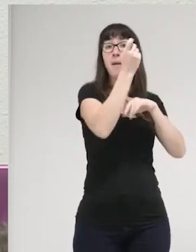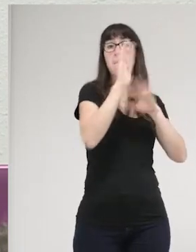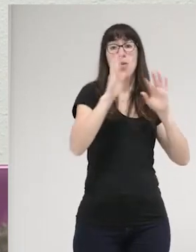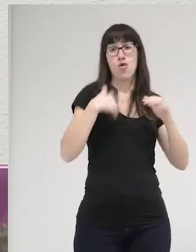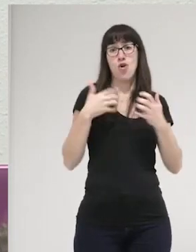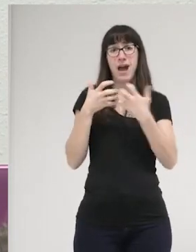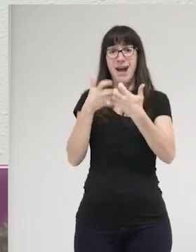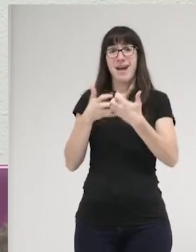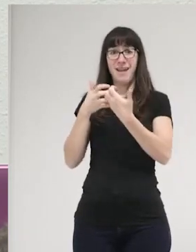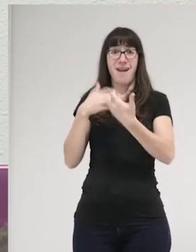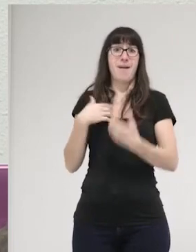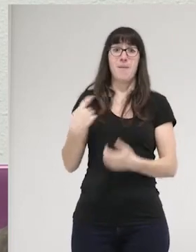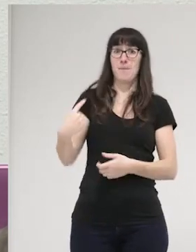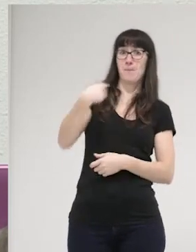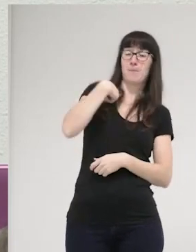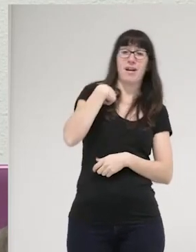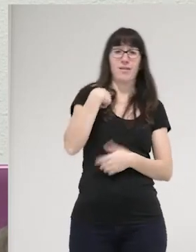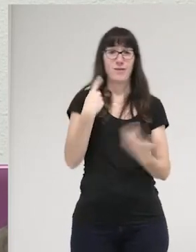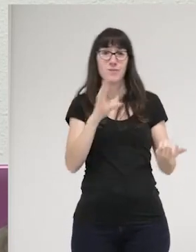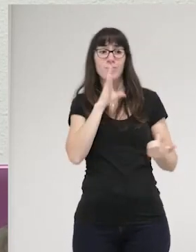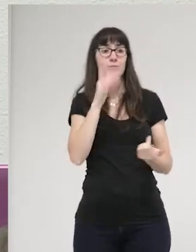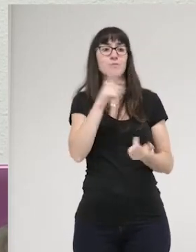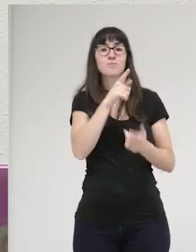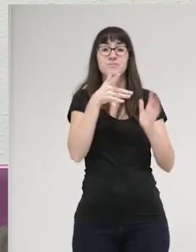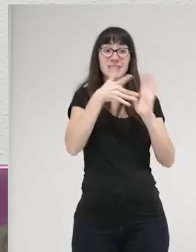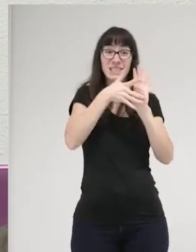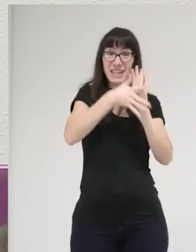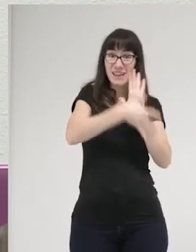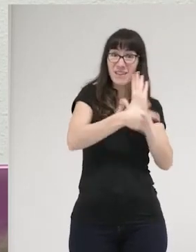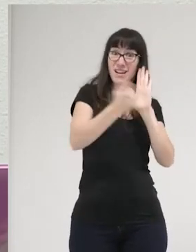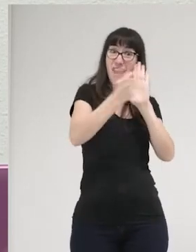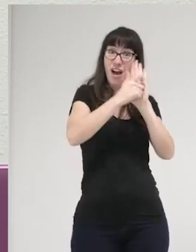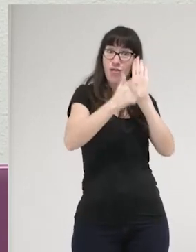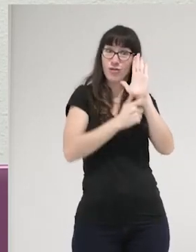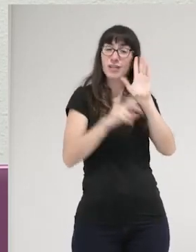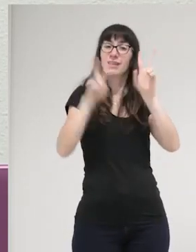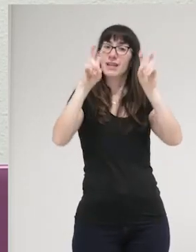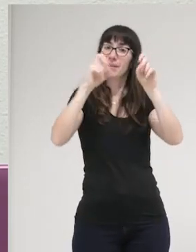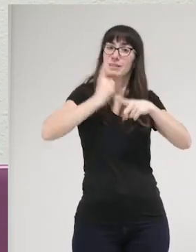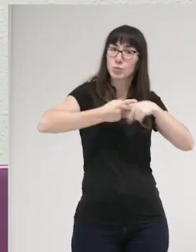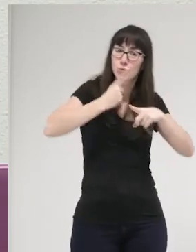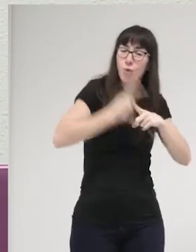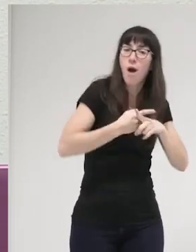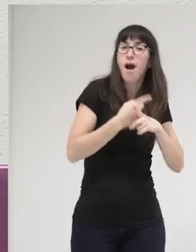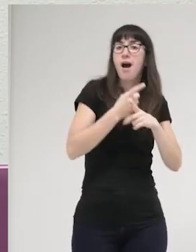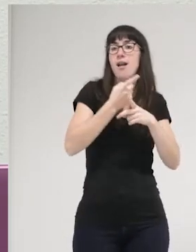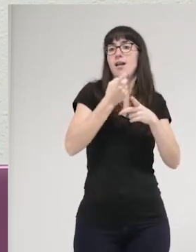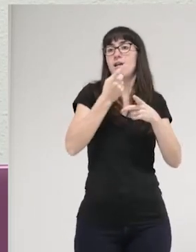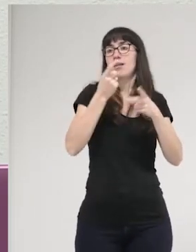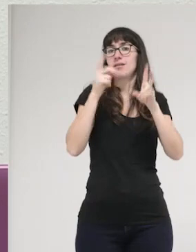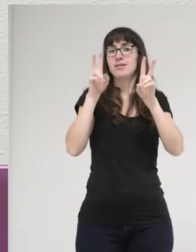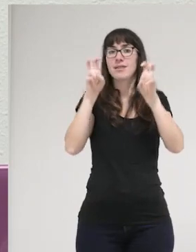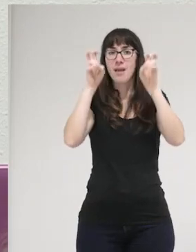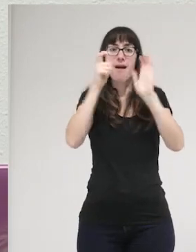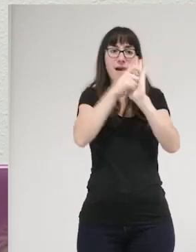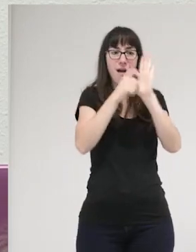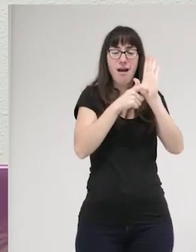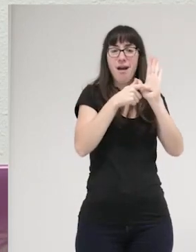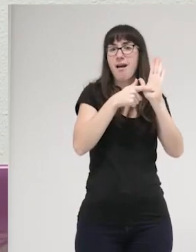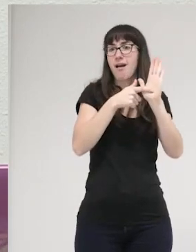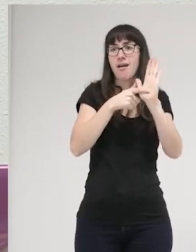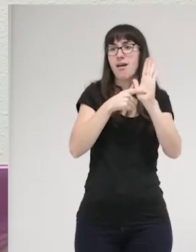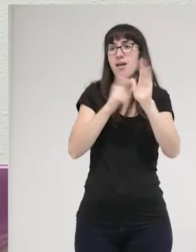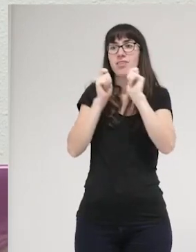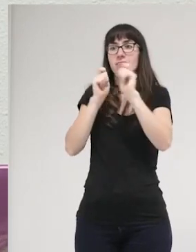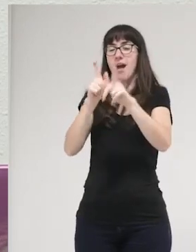forma ¿cuáles son los significados que está construyendo respecto a la sexualidad y cómo está de alguna forma disciplinando la